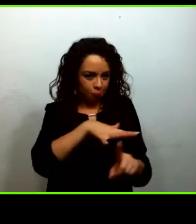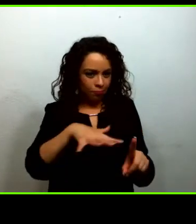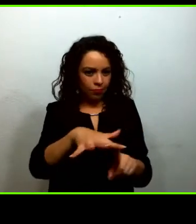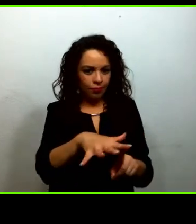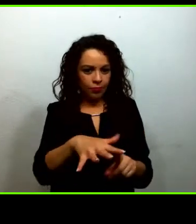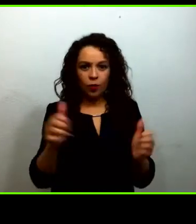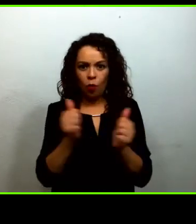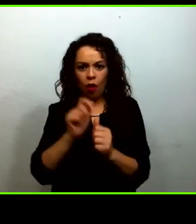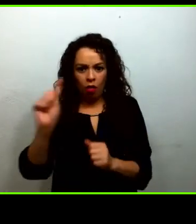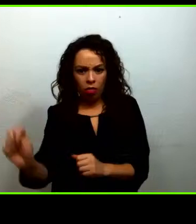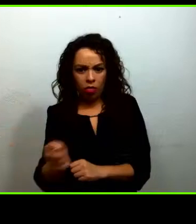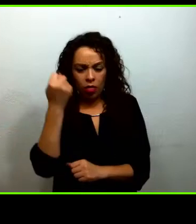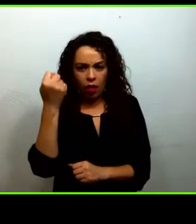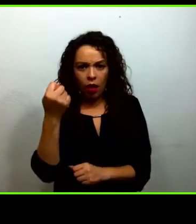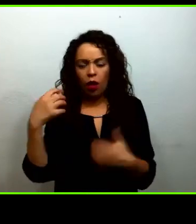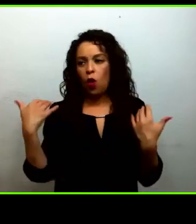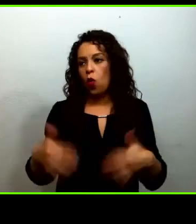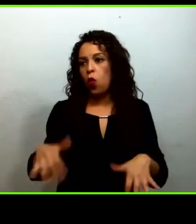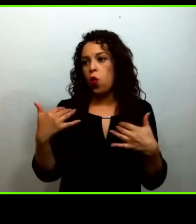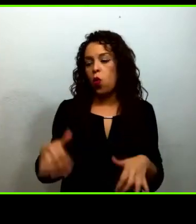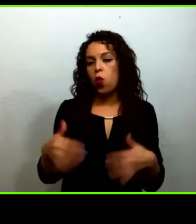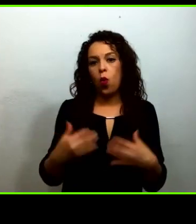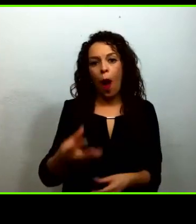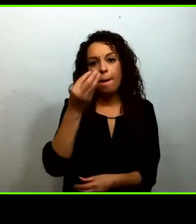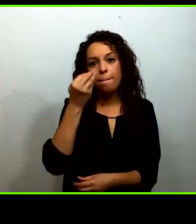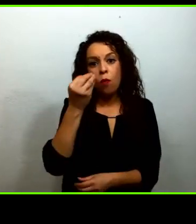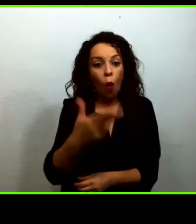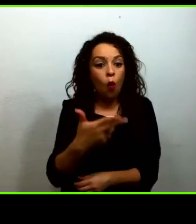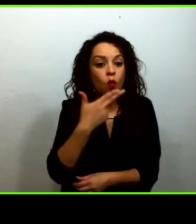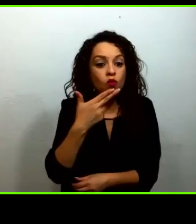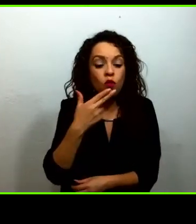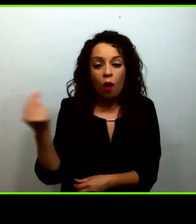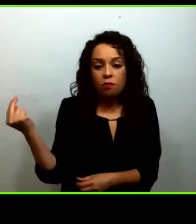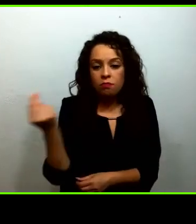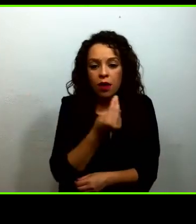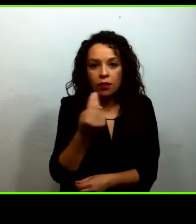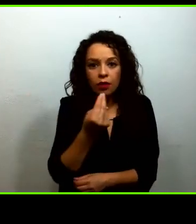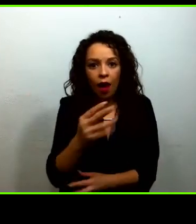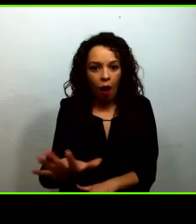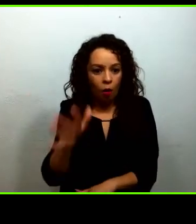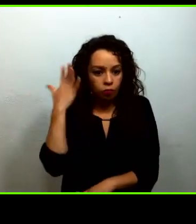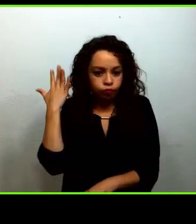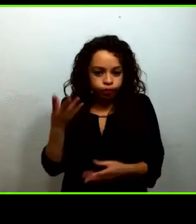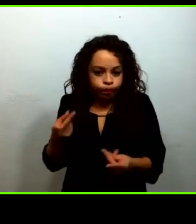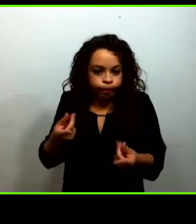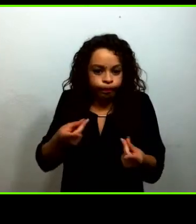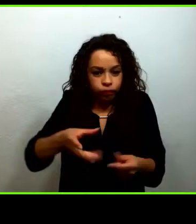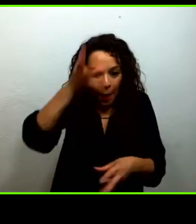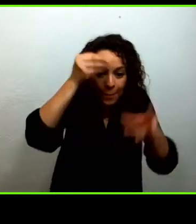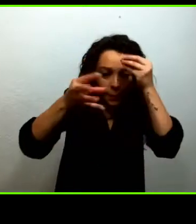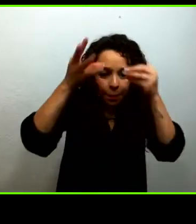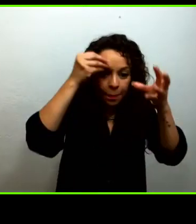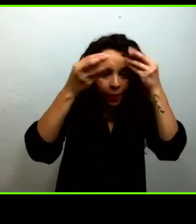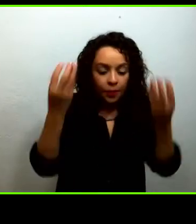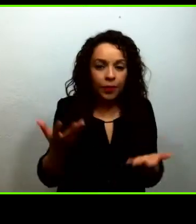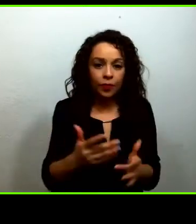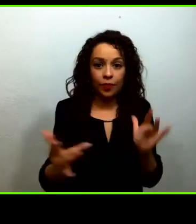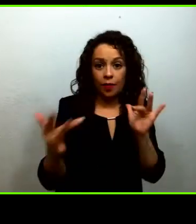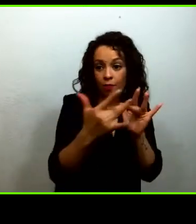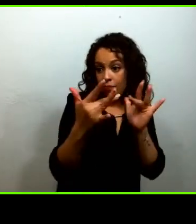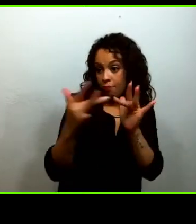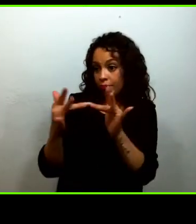consumo, de innovación, de creatividad, en donde cada vez estamos más interconectados en la globalidad,